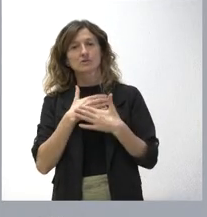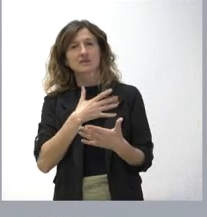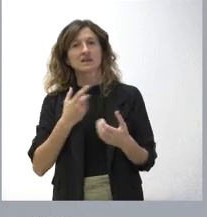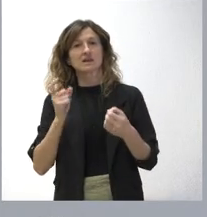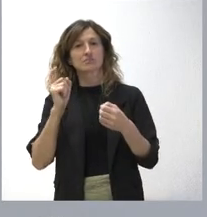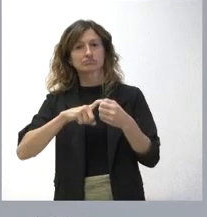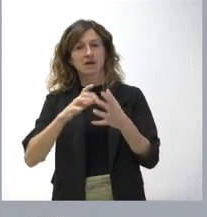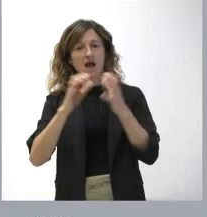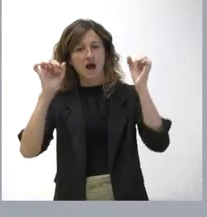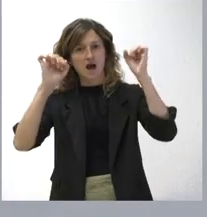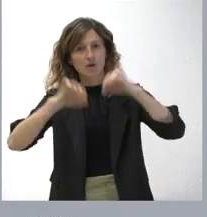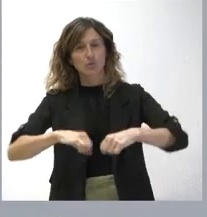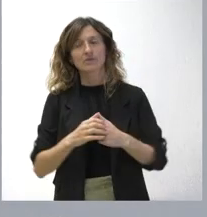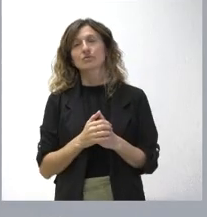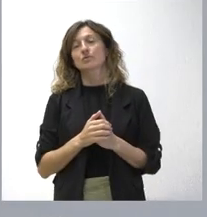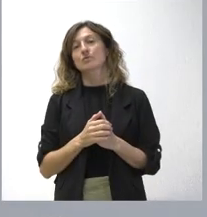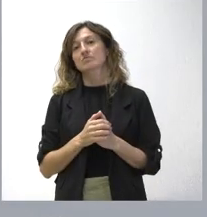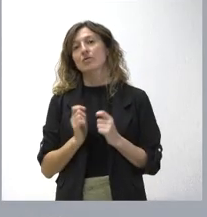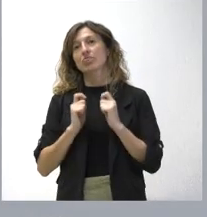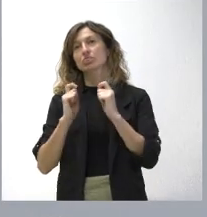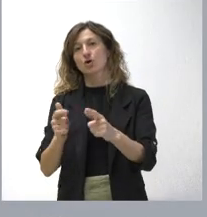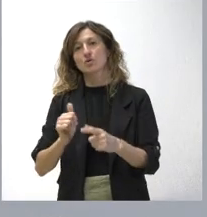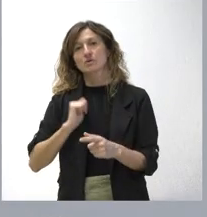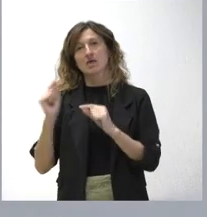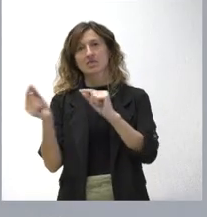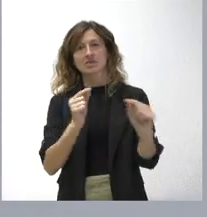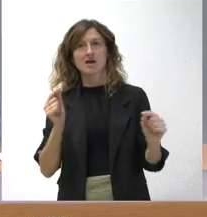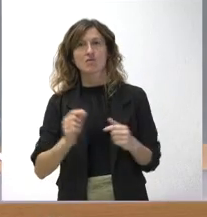acuerdo y, por tanto, demos esa oportunidad al diálogo.